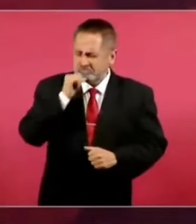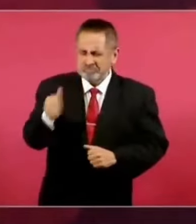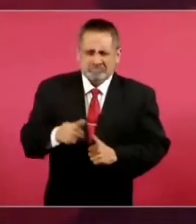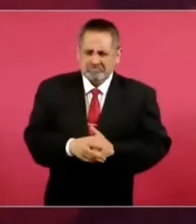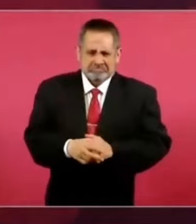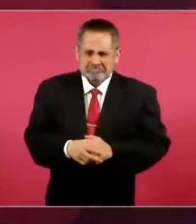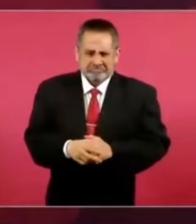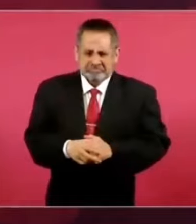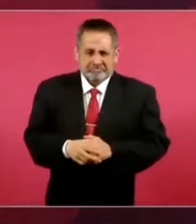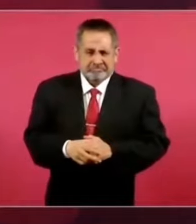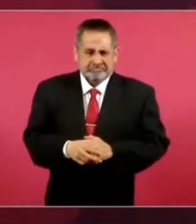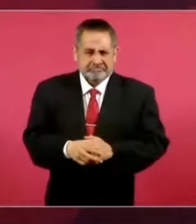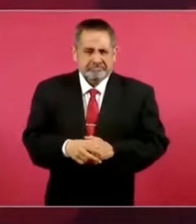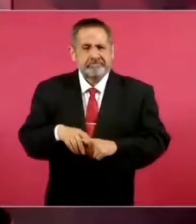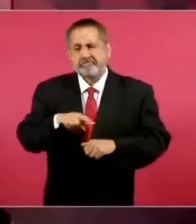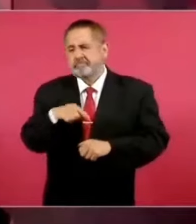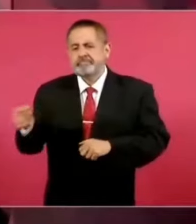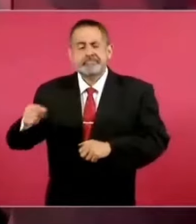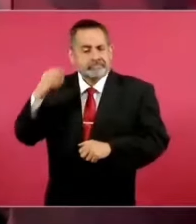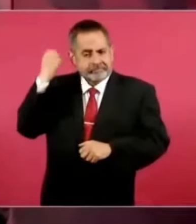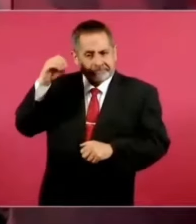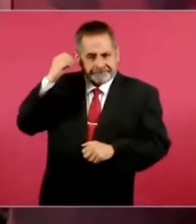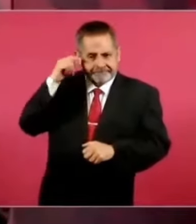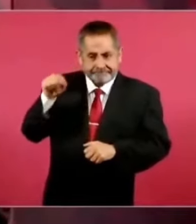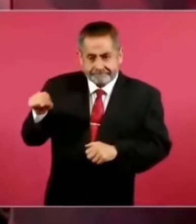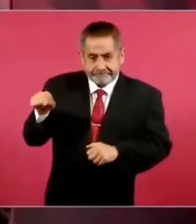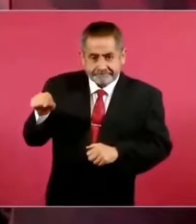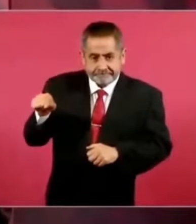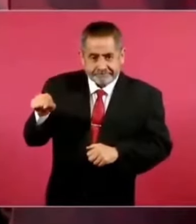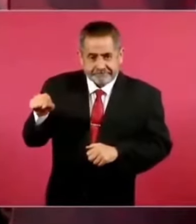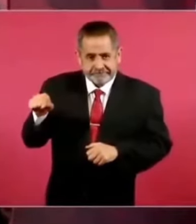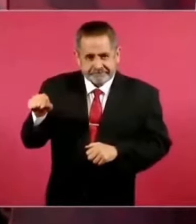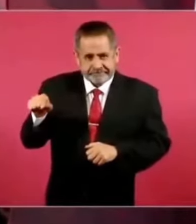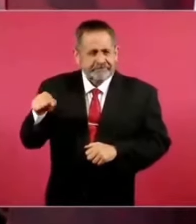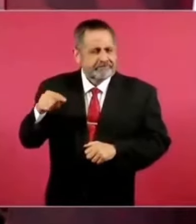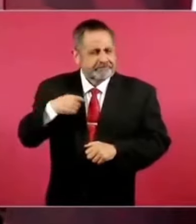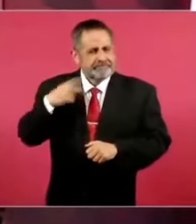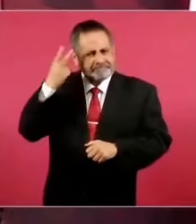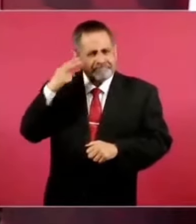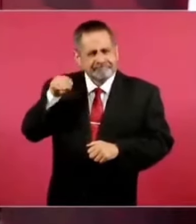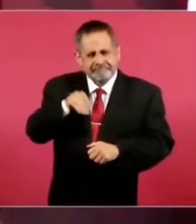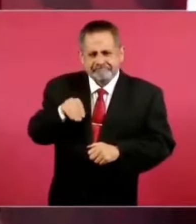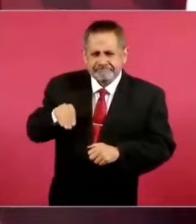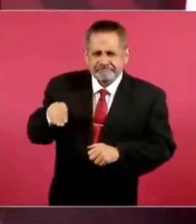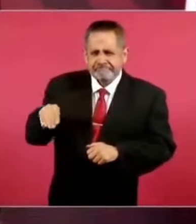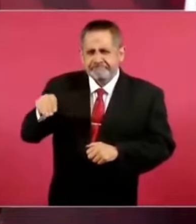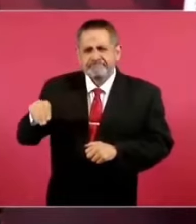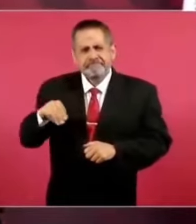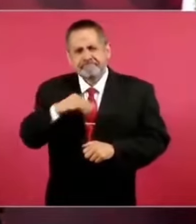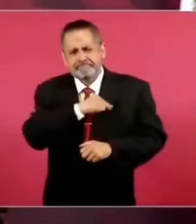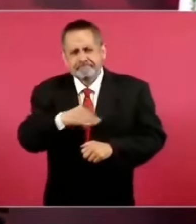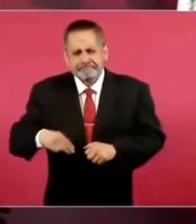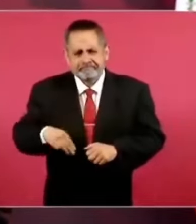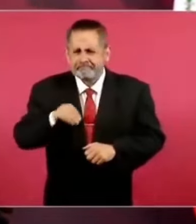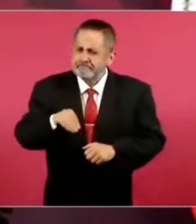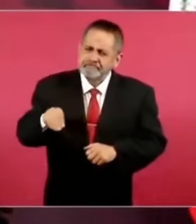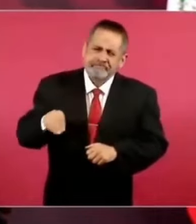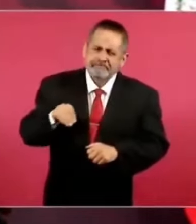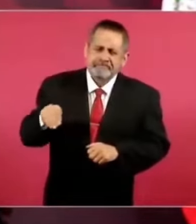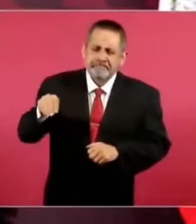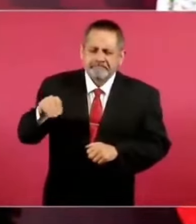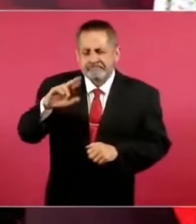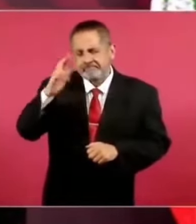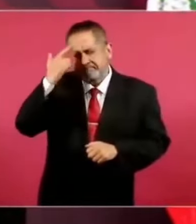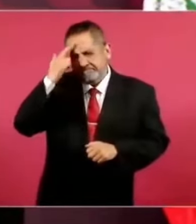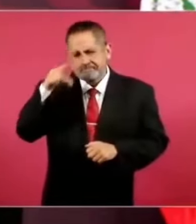Luego, en Oaxaca, hice un recorrido por todos los municipios. Me